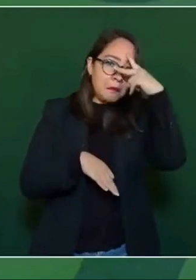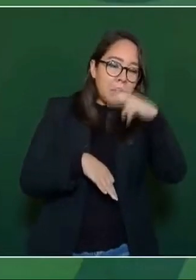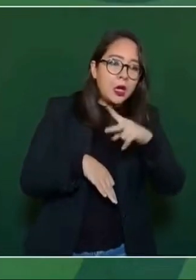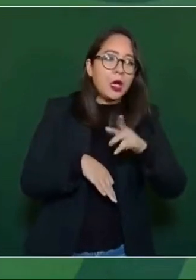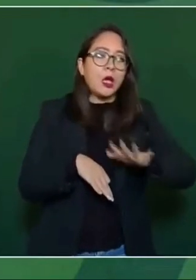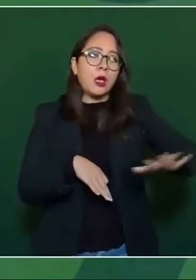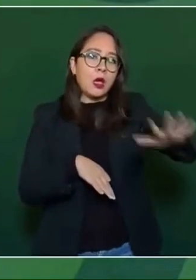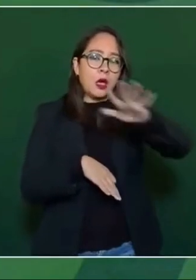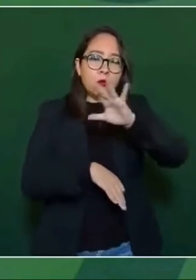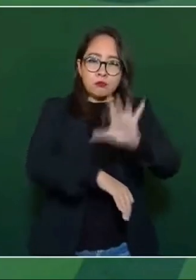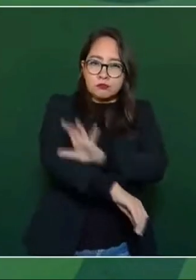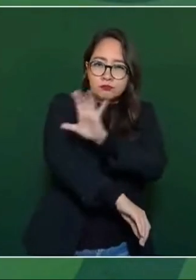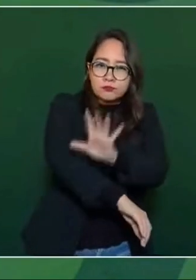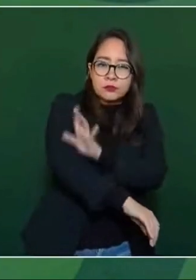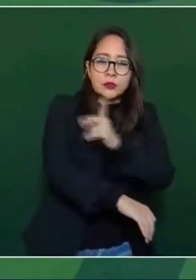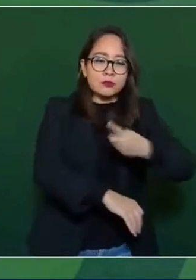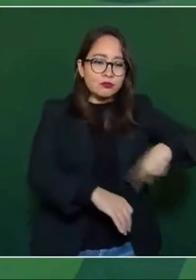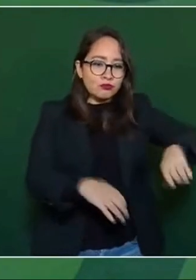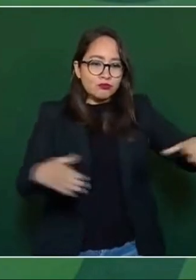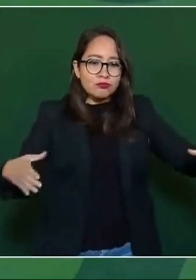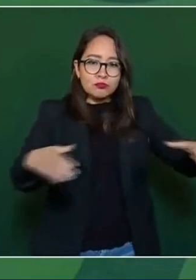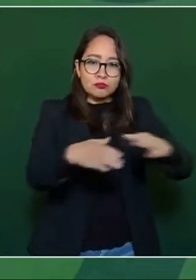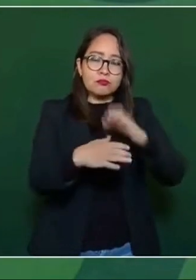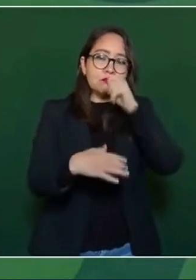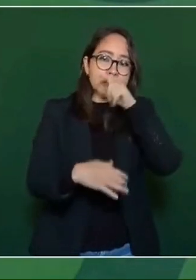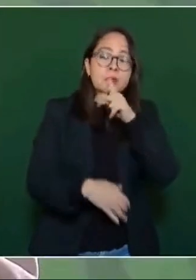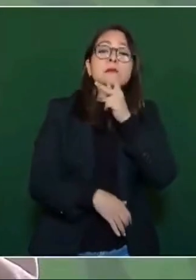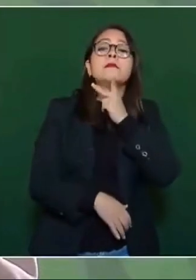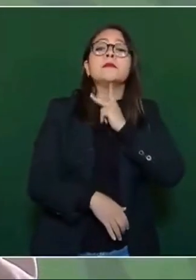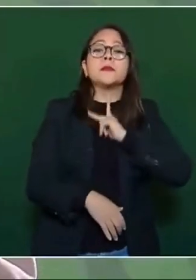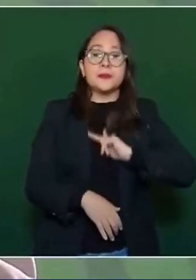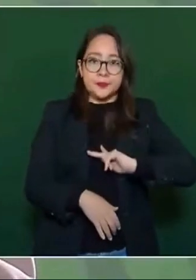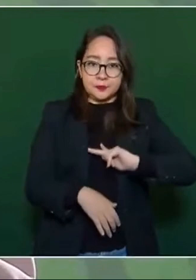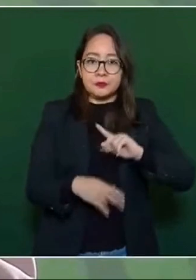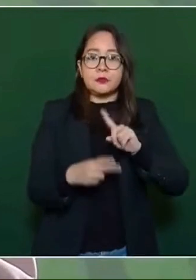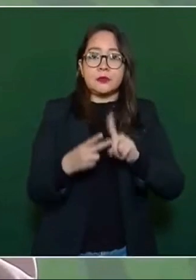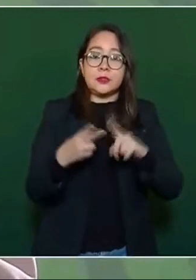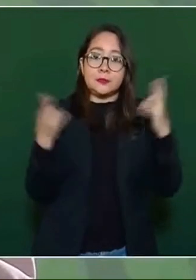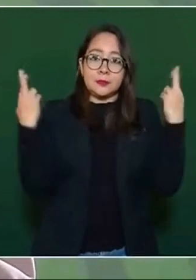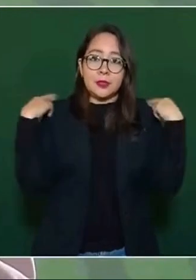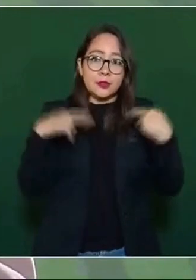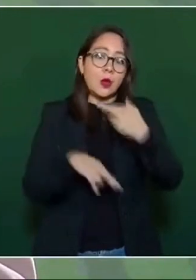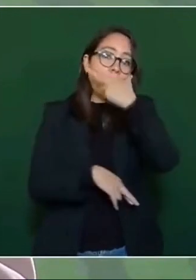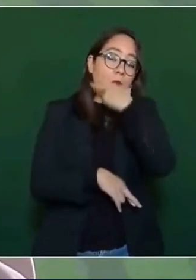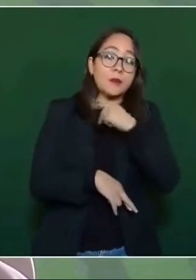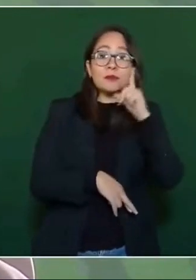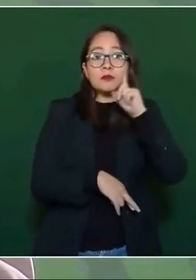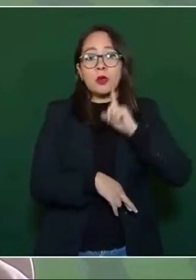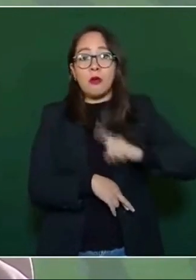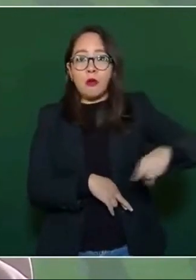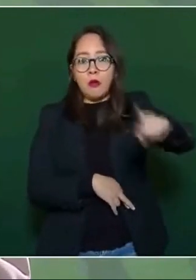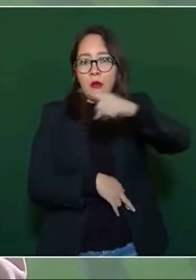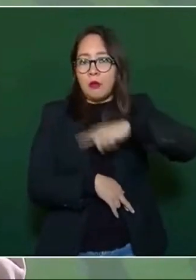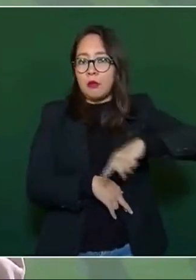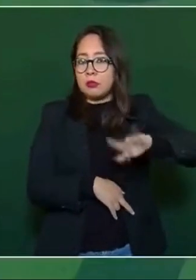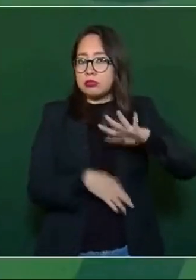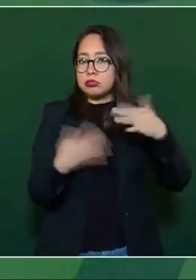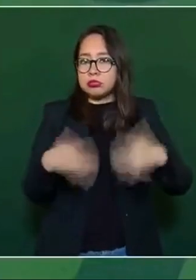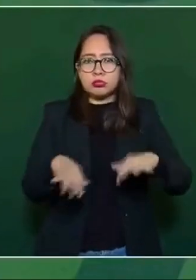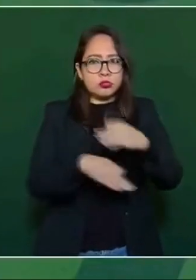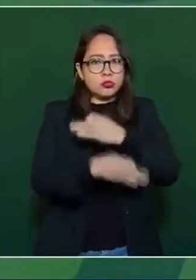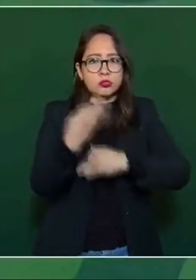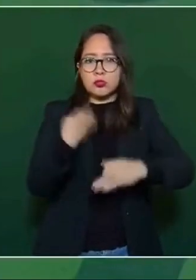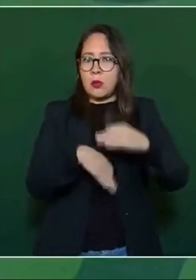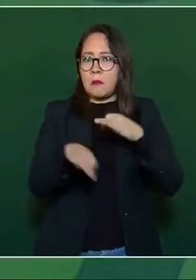trabajadores petroleros, las maestras, los maestros, a todos los